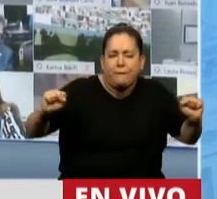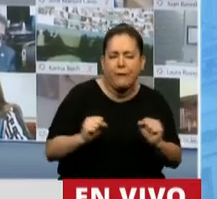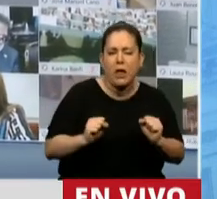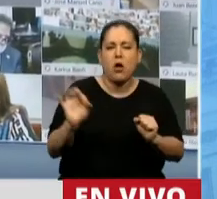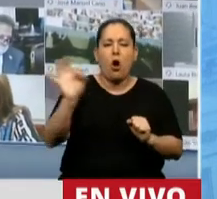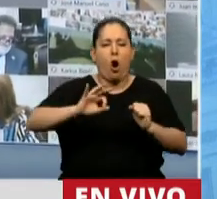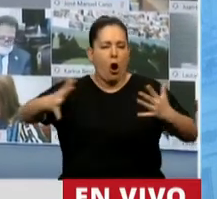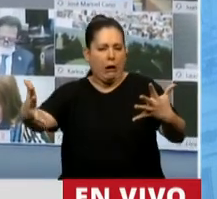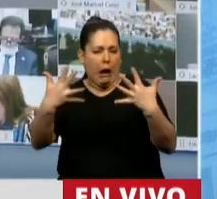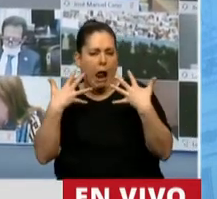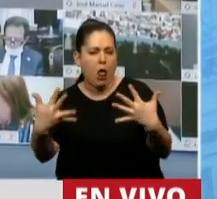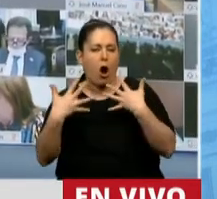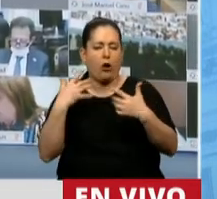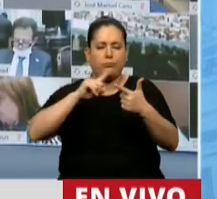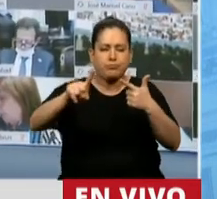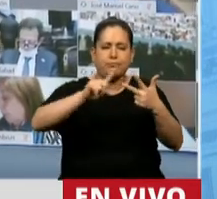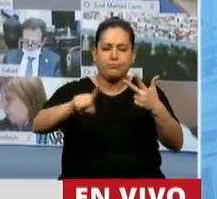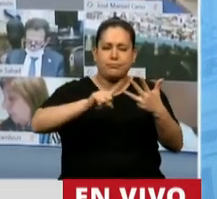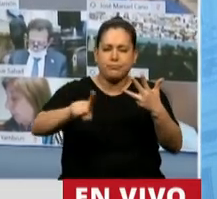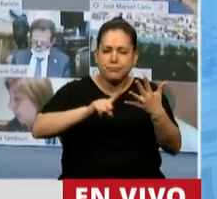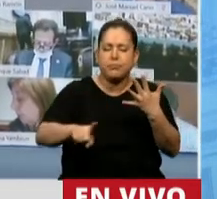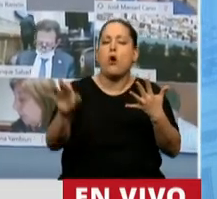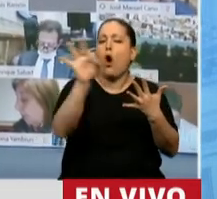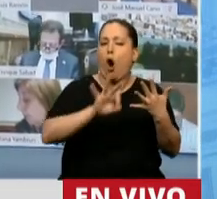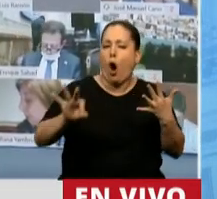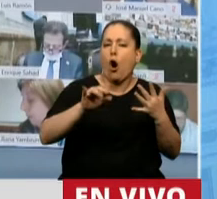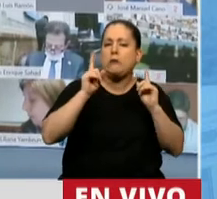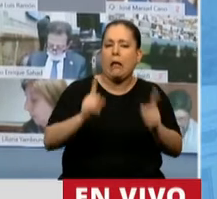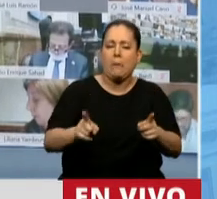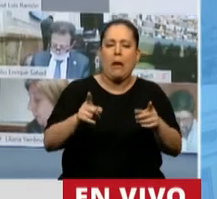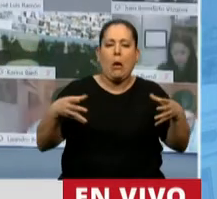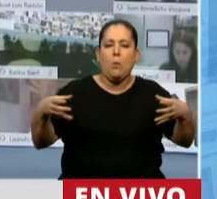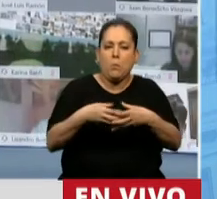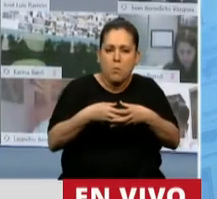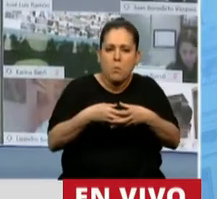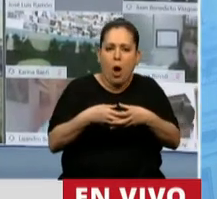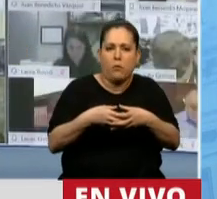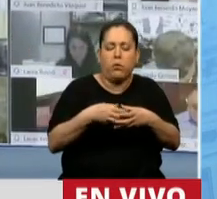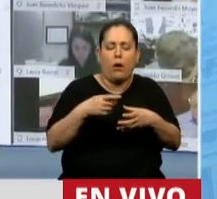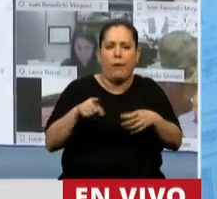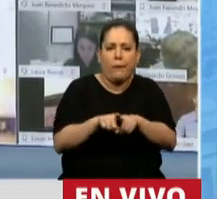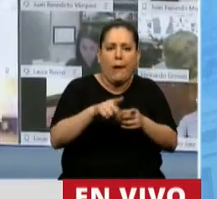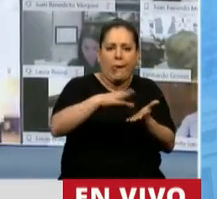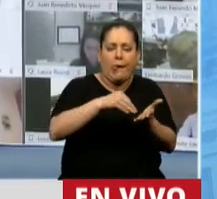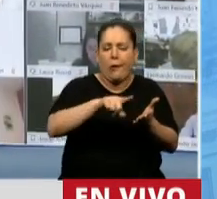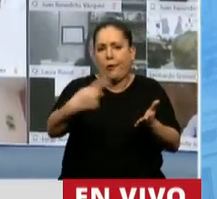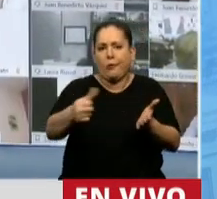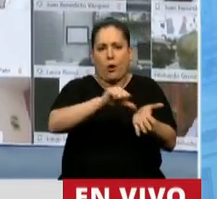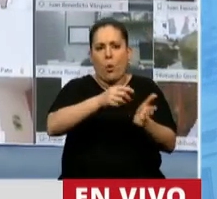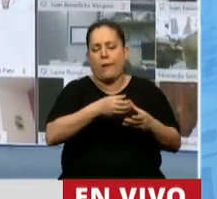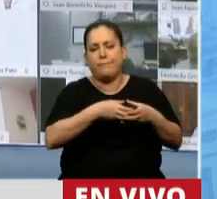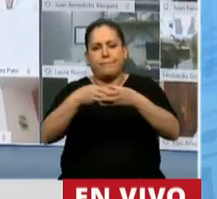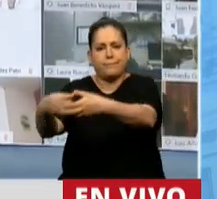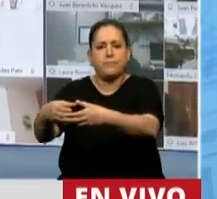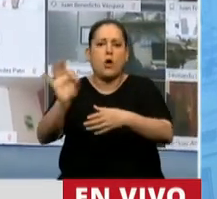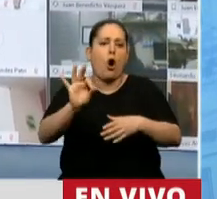olas de calor, desertificación, desplazamiento de pobladores, desaparición de especies y aumento del